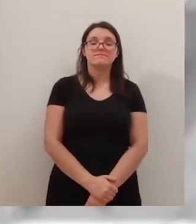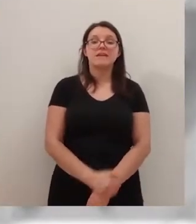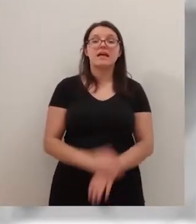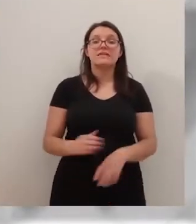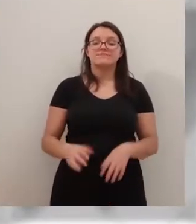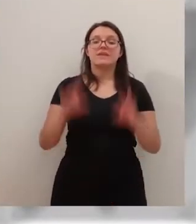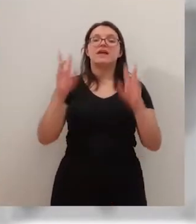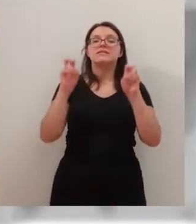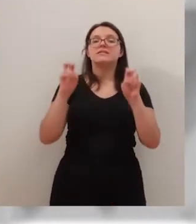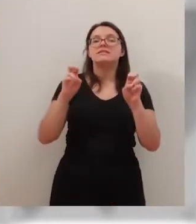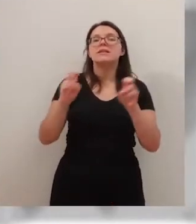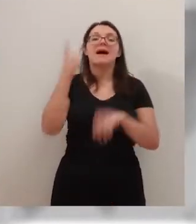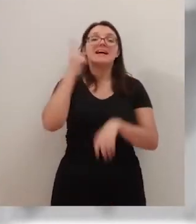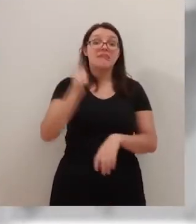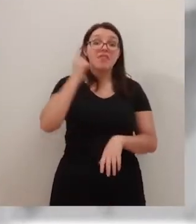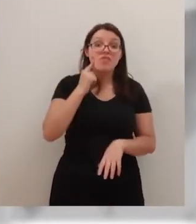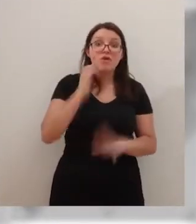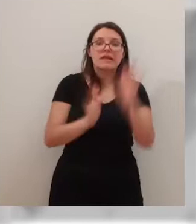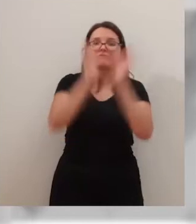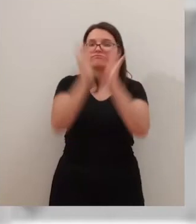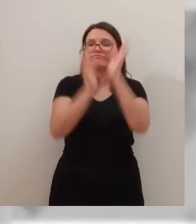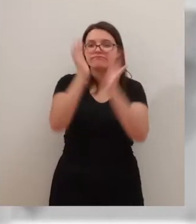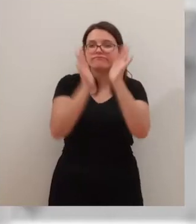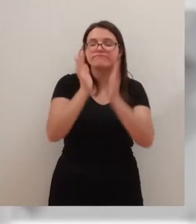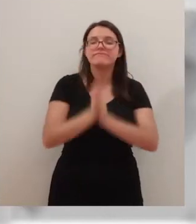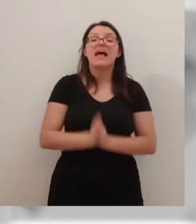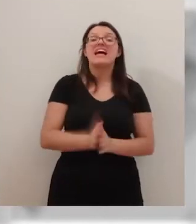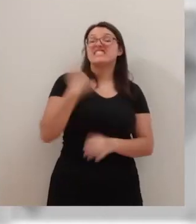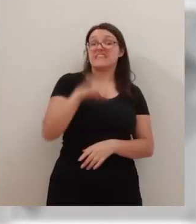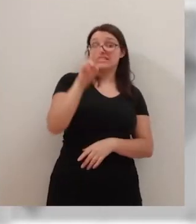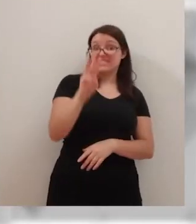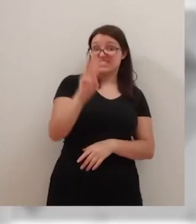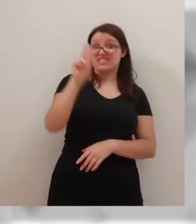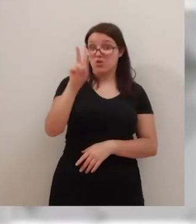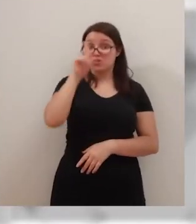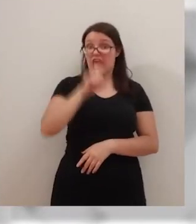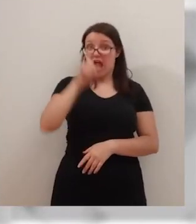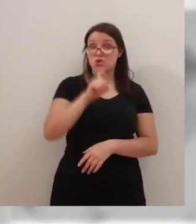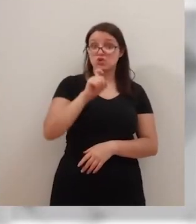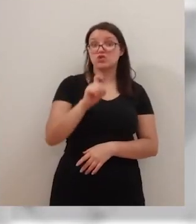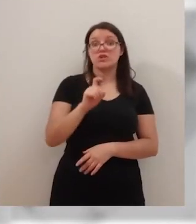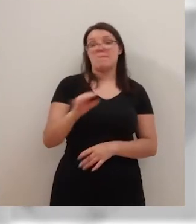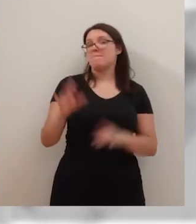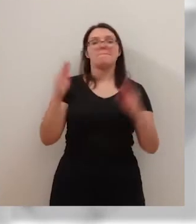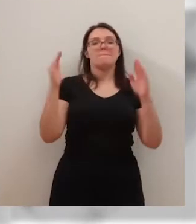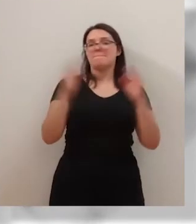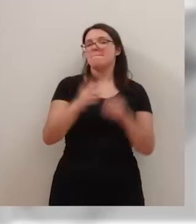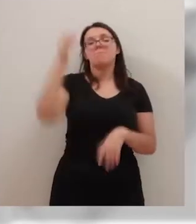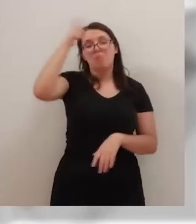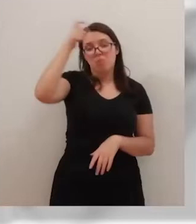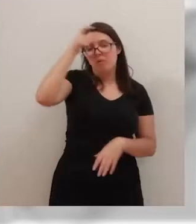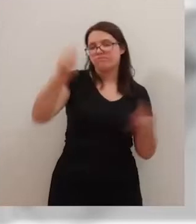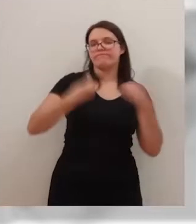Así, con su tradicional fiesta del humo, demostraron un año más, y ya son 32, que la aldea está muy viva. Una